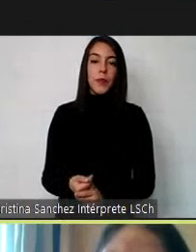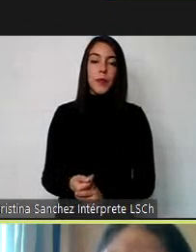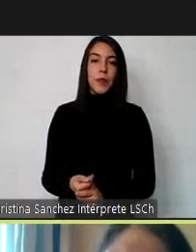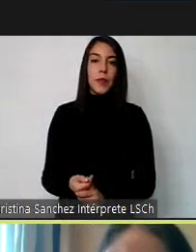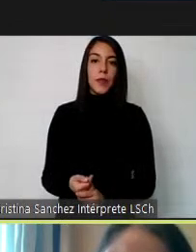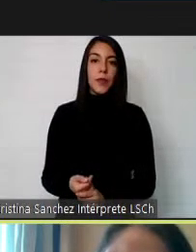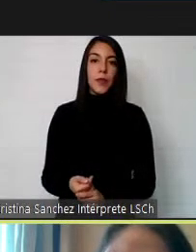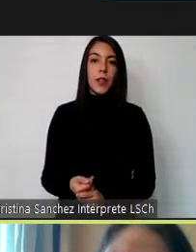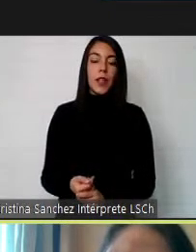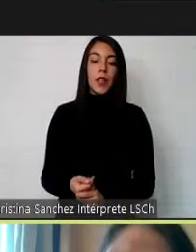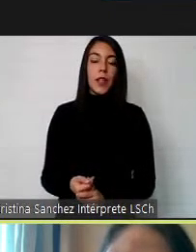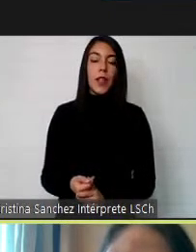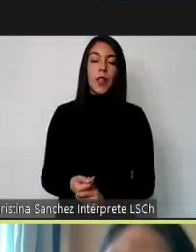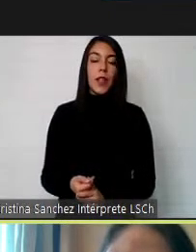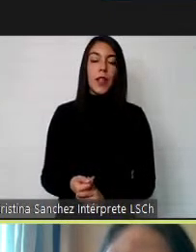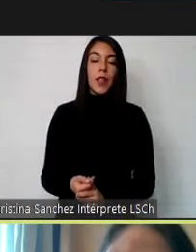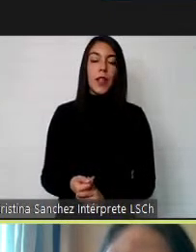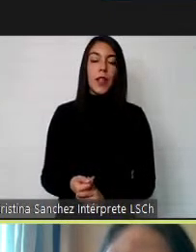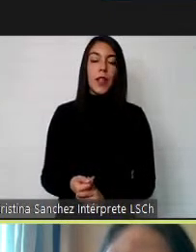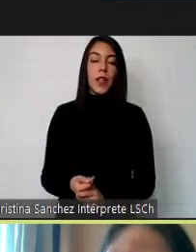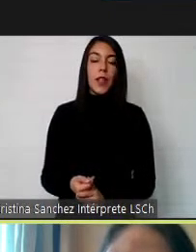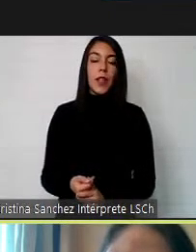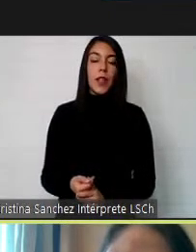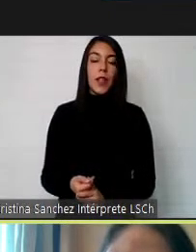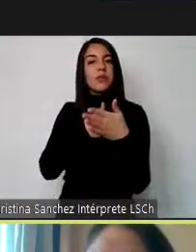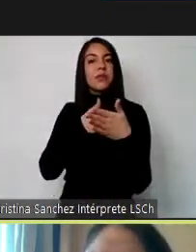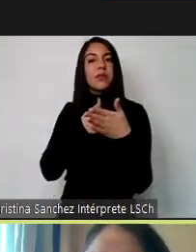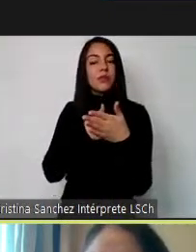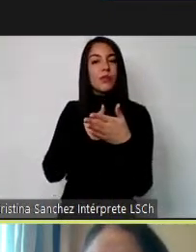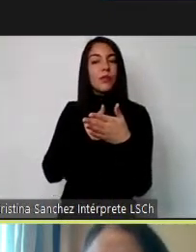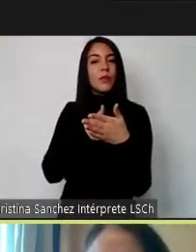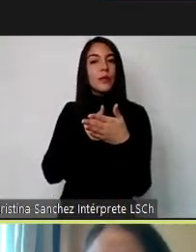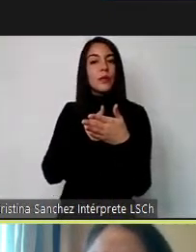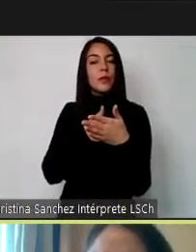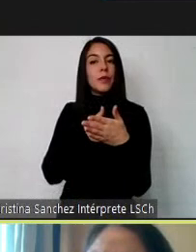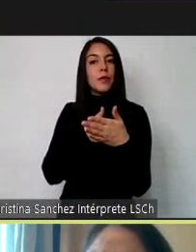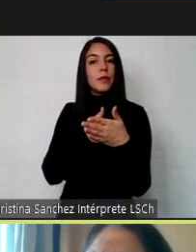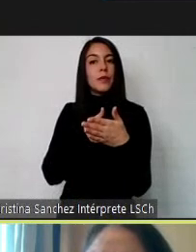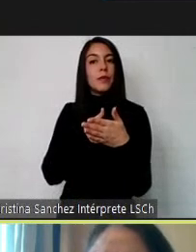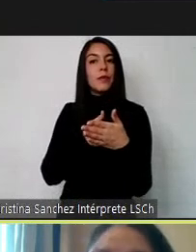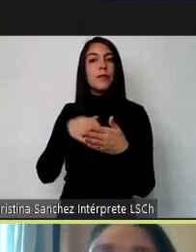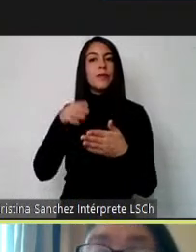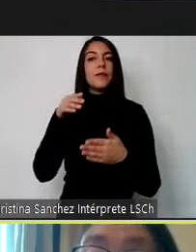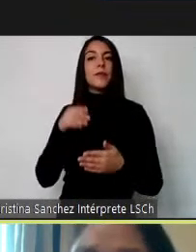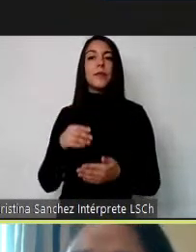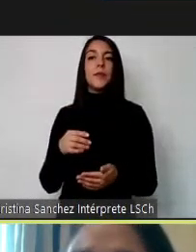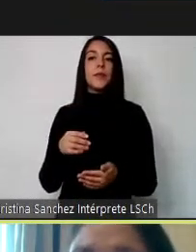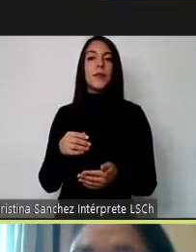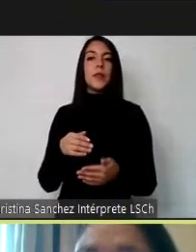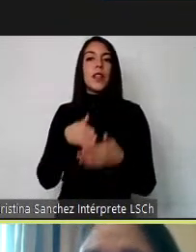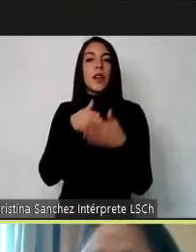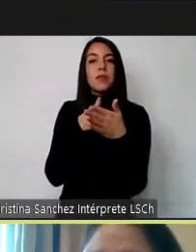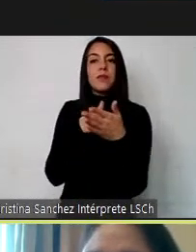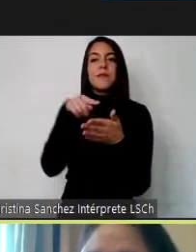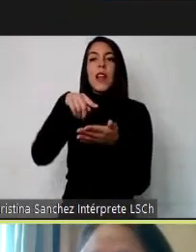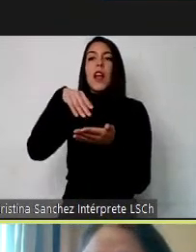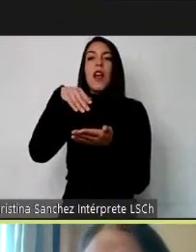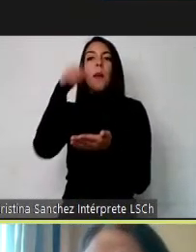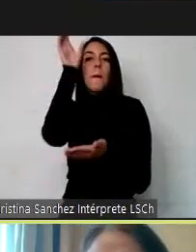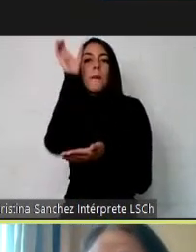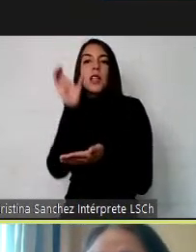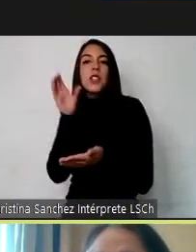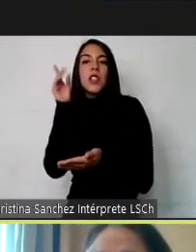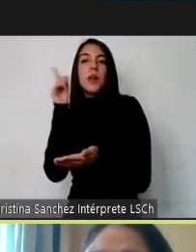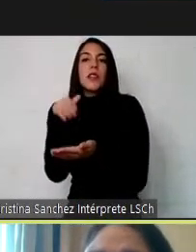el concepto de limitación vuelve a llevar a una falencia a la persona con